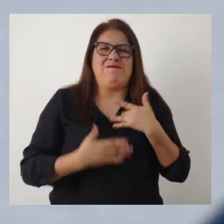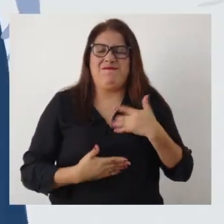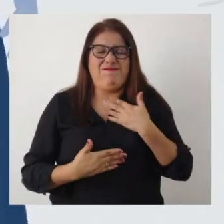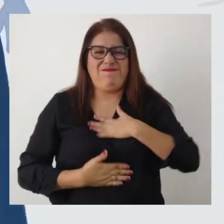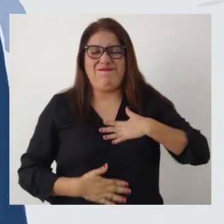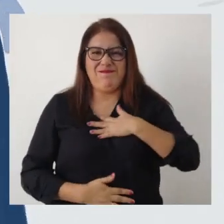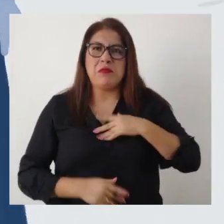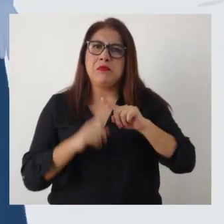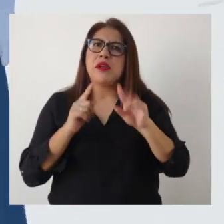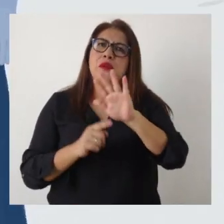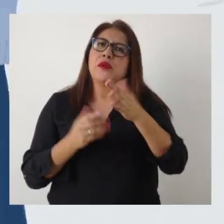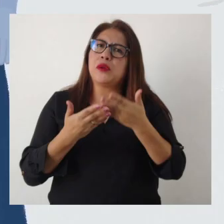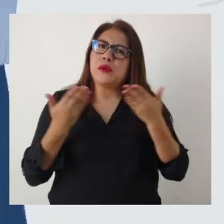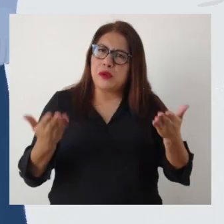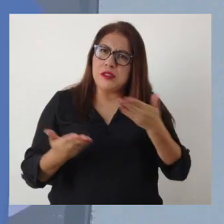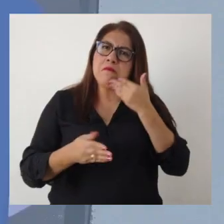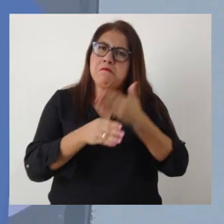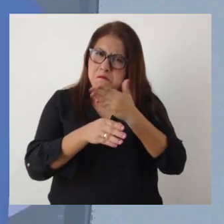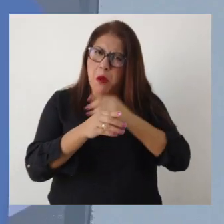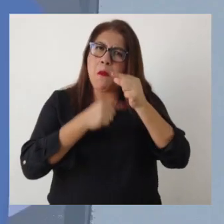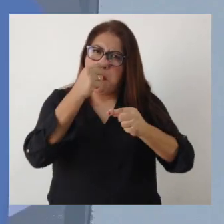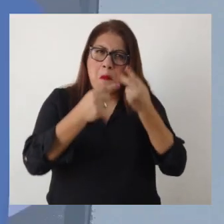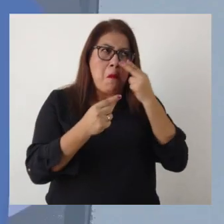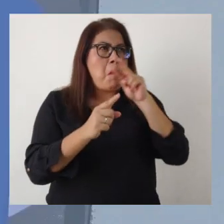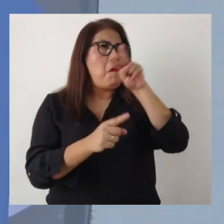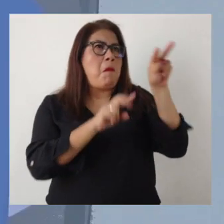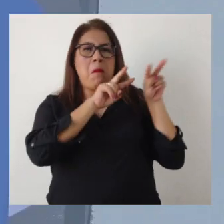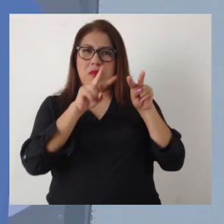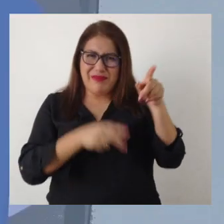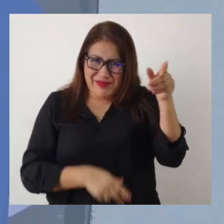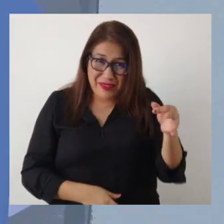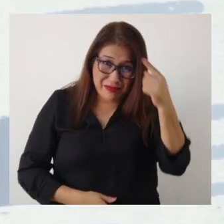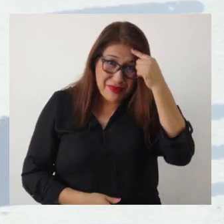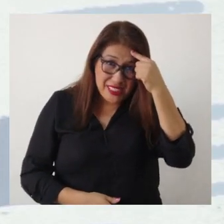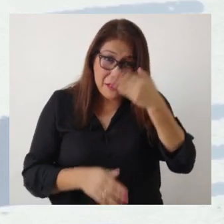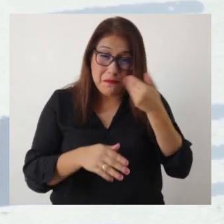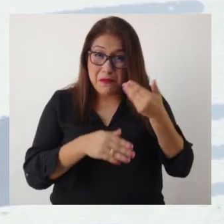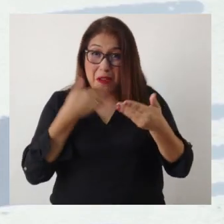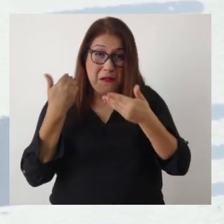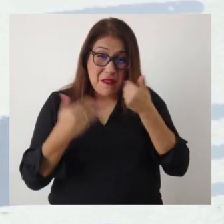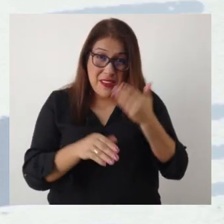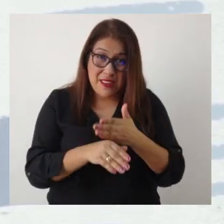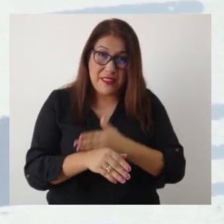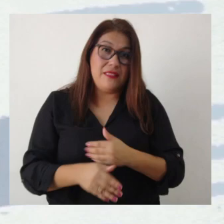casa. Pero las cosas están mejorando. ¿Mejorando? ¿En serio? Mira.